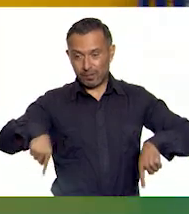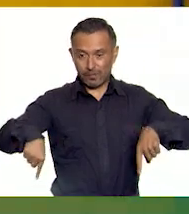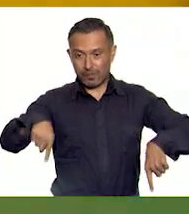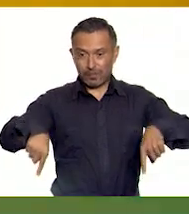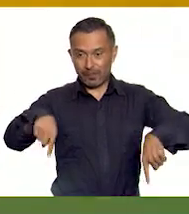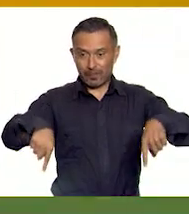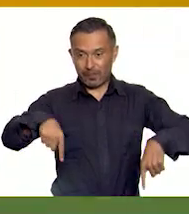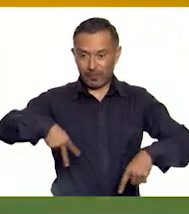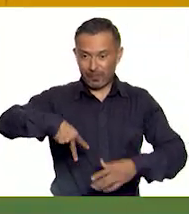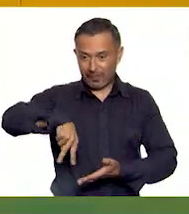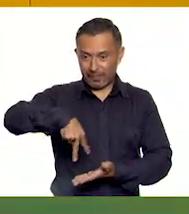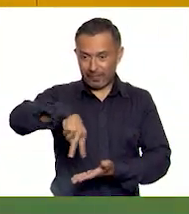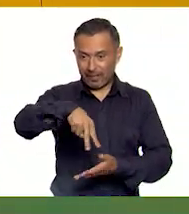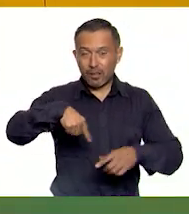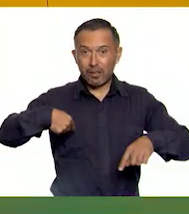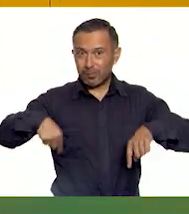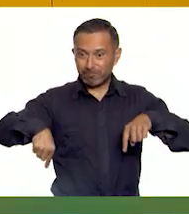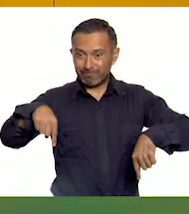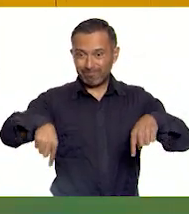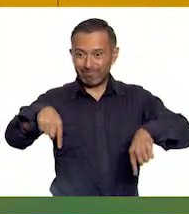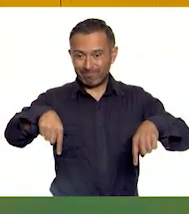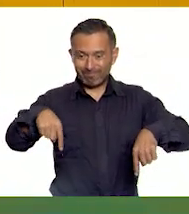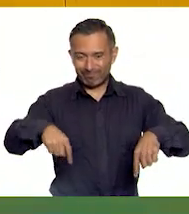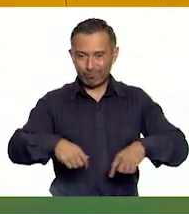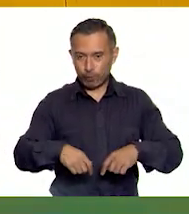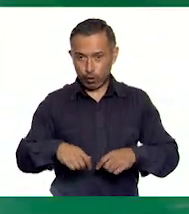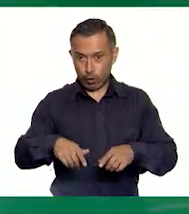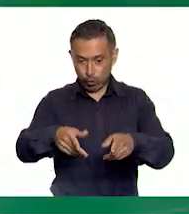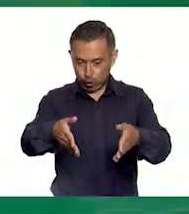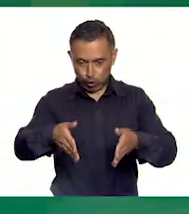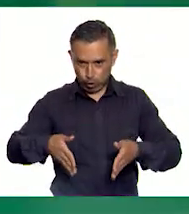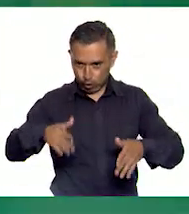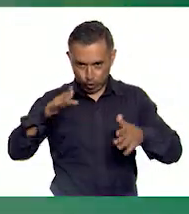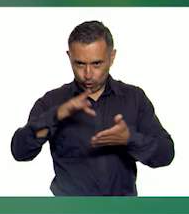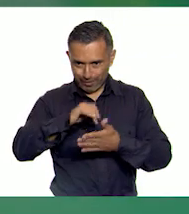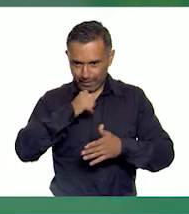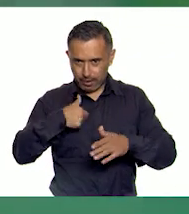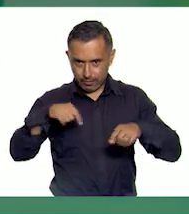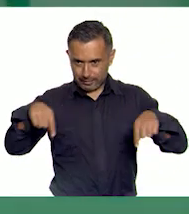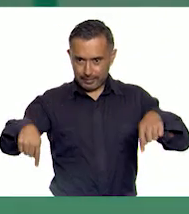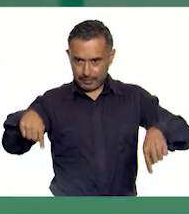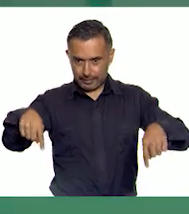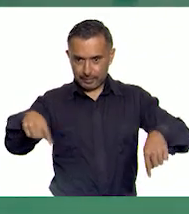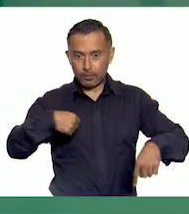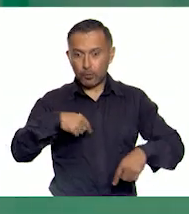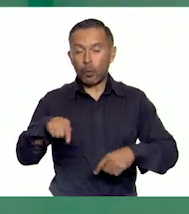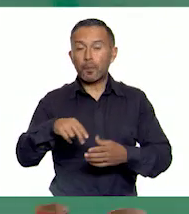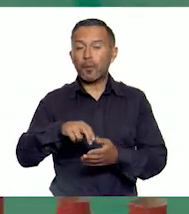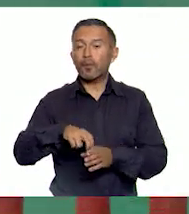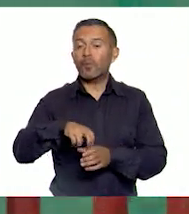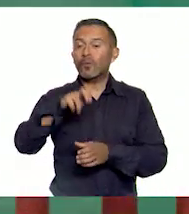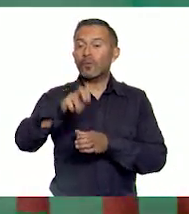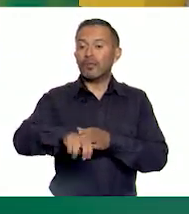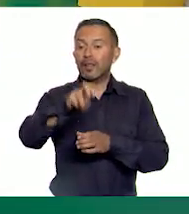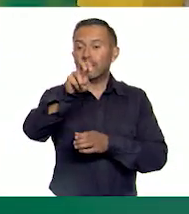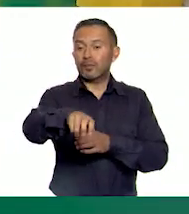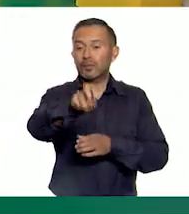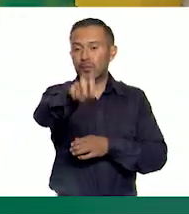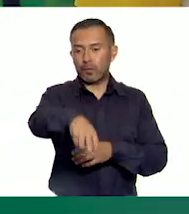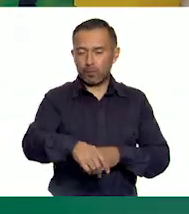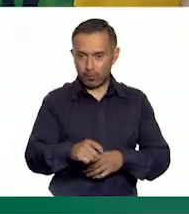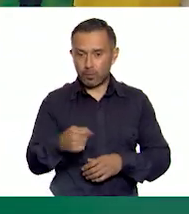tocar los tapetes. Ahora saltando sobre los conitos. Saltando, me parece muy bien. Tomo mi pelota,